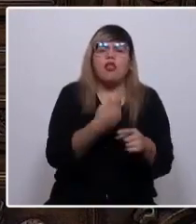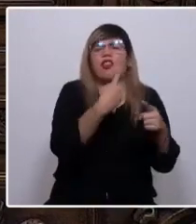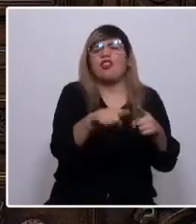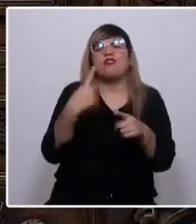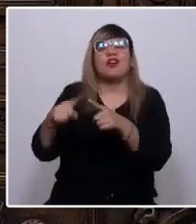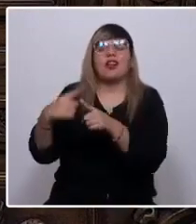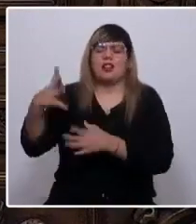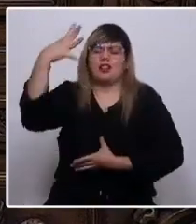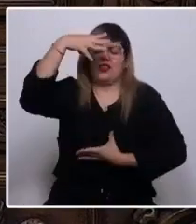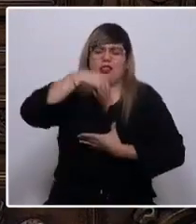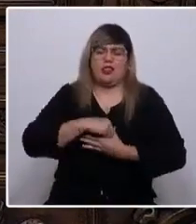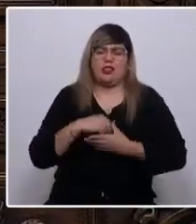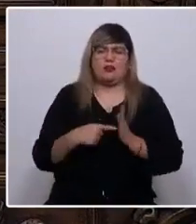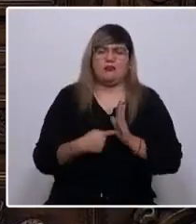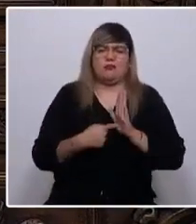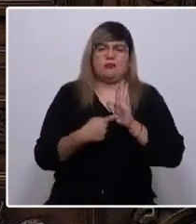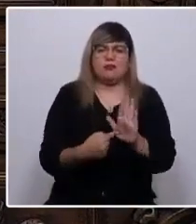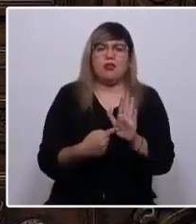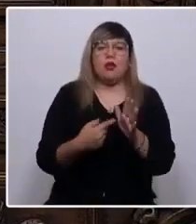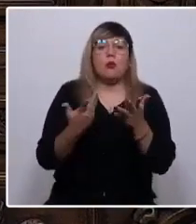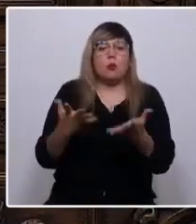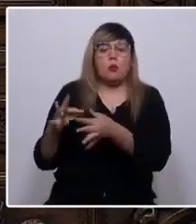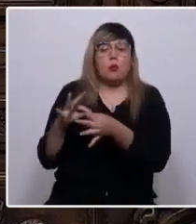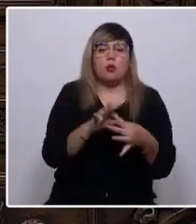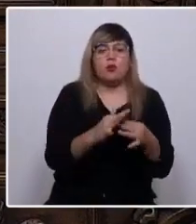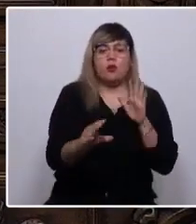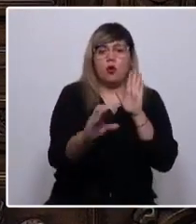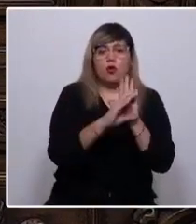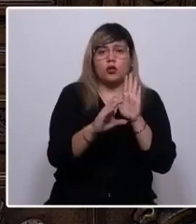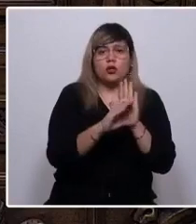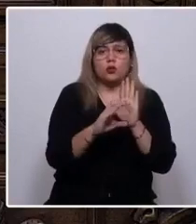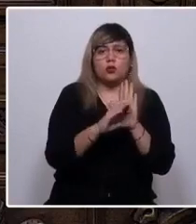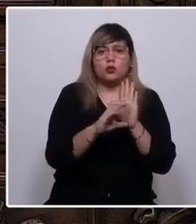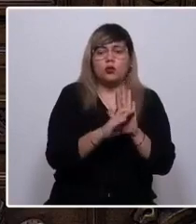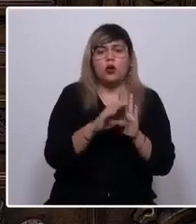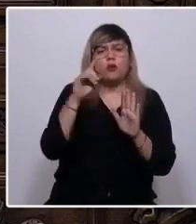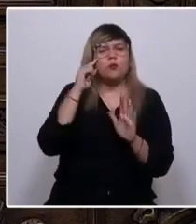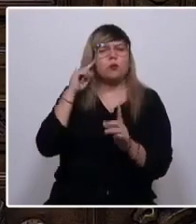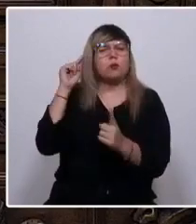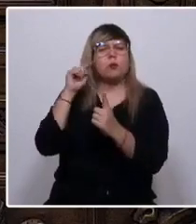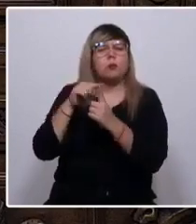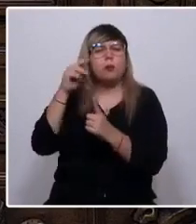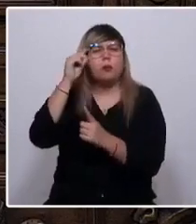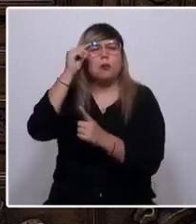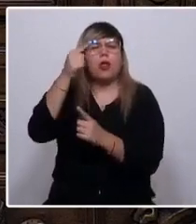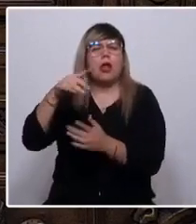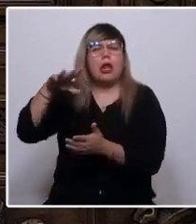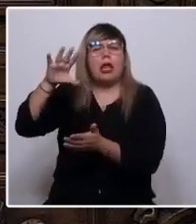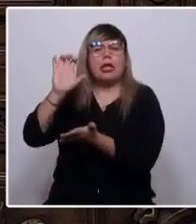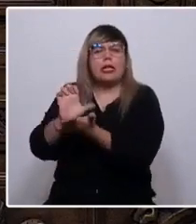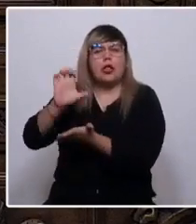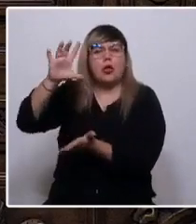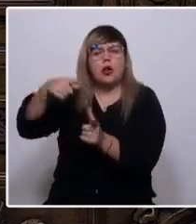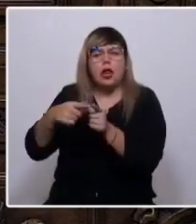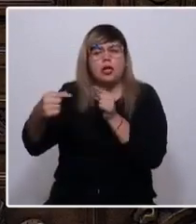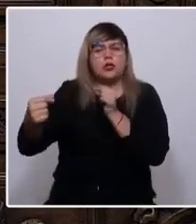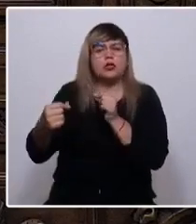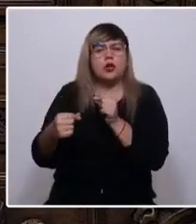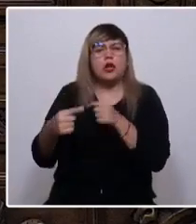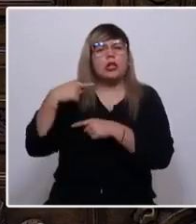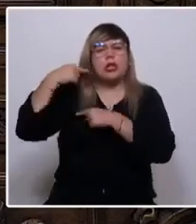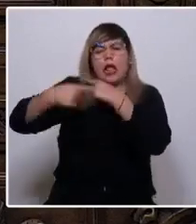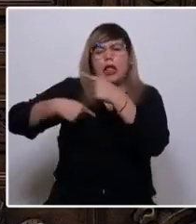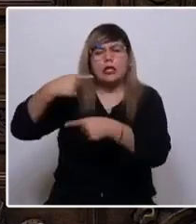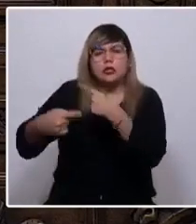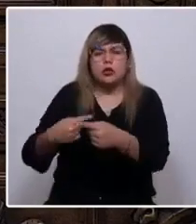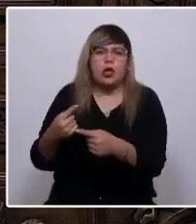pertenencias. Justamente por ello, una Constitución sometida a la idea de un Estado-Nación en su sentido tradicional, si es que